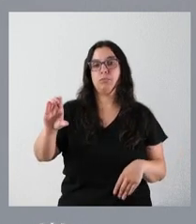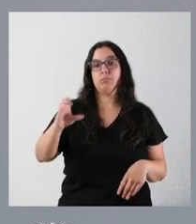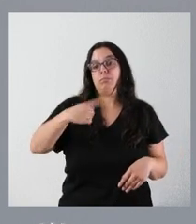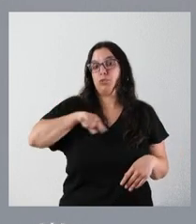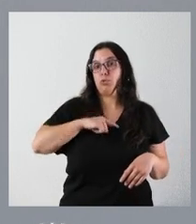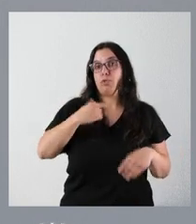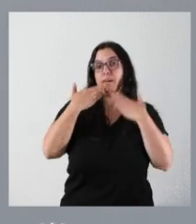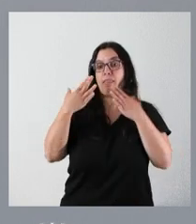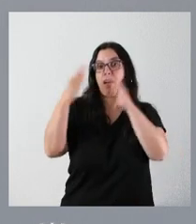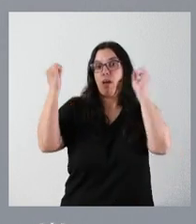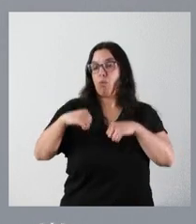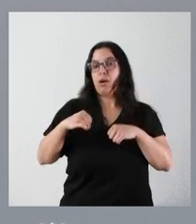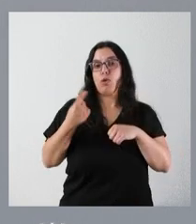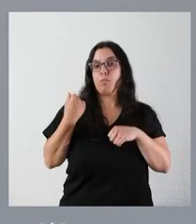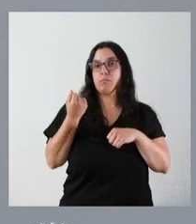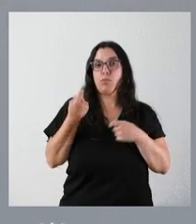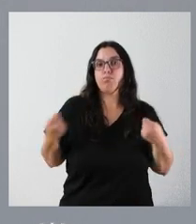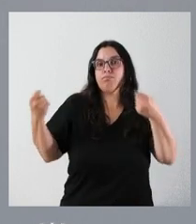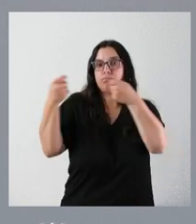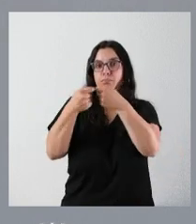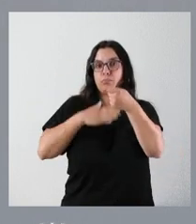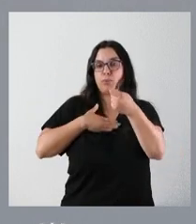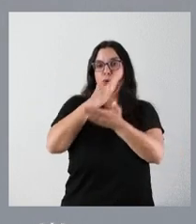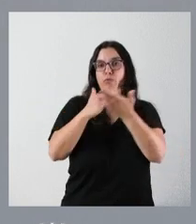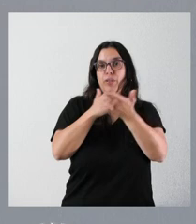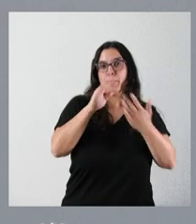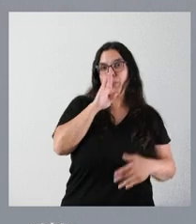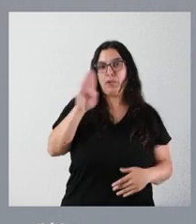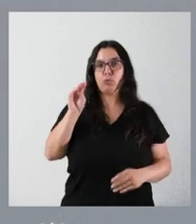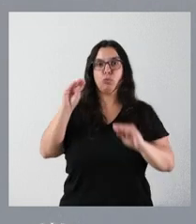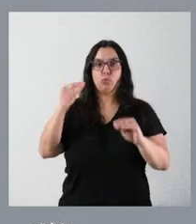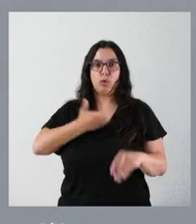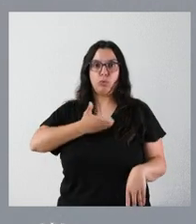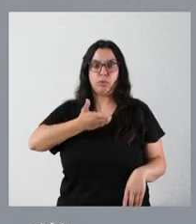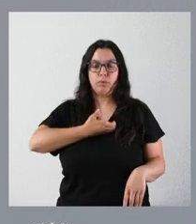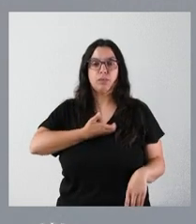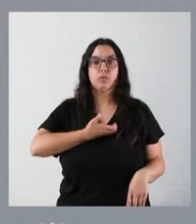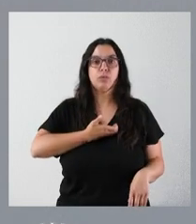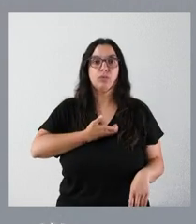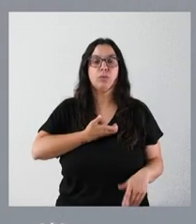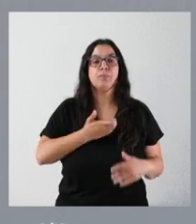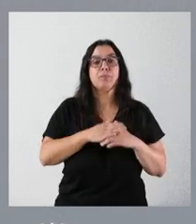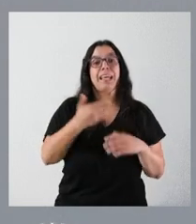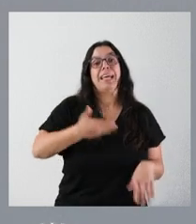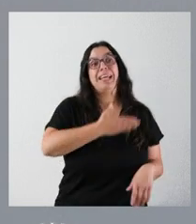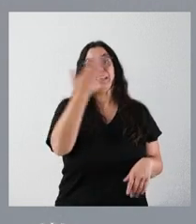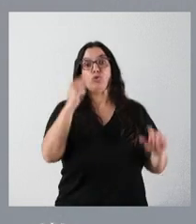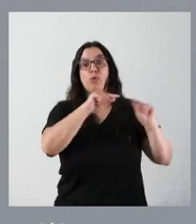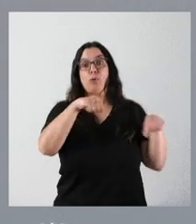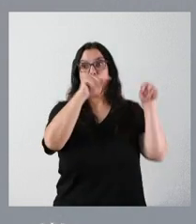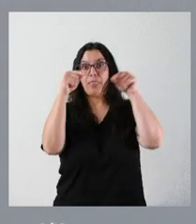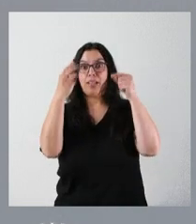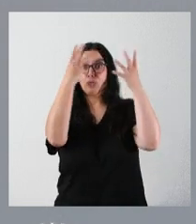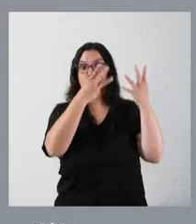a través de este acuerdo, es aportar la cofinanciación autonómica que nos corresponde a estos fondos europeos, mientras que en el resto de las provincias la